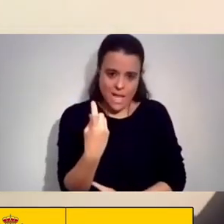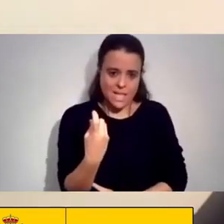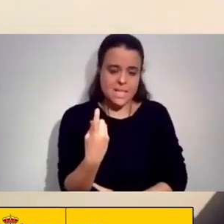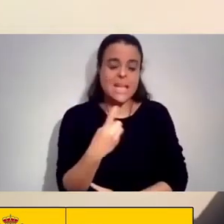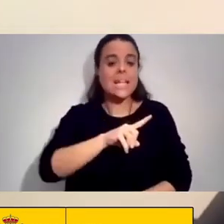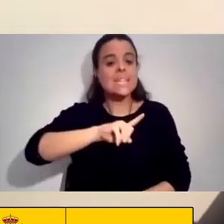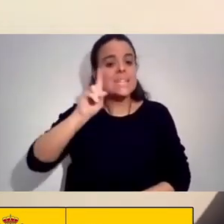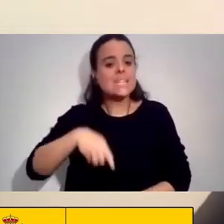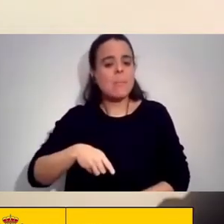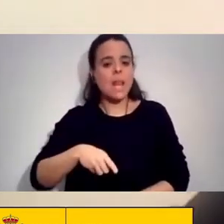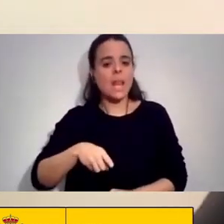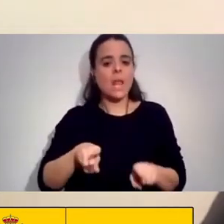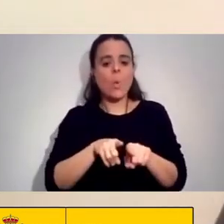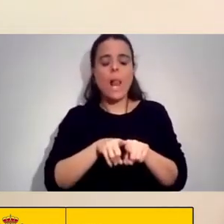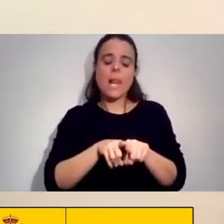Espacios